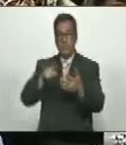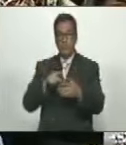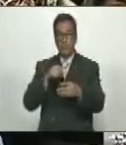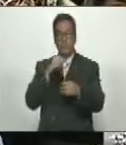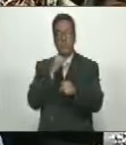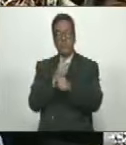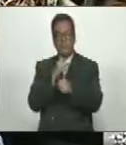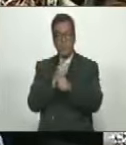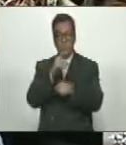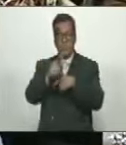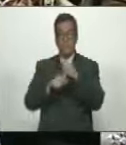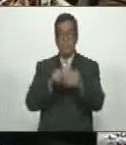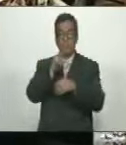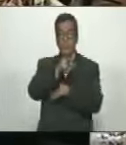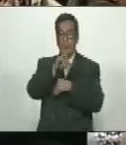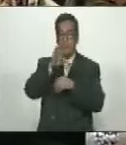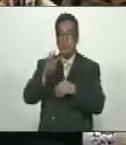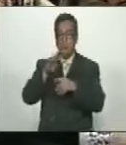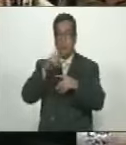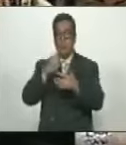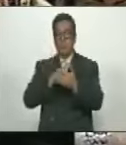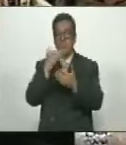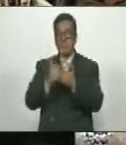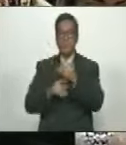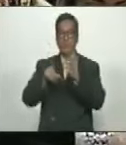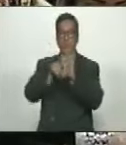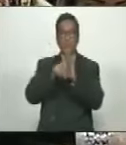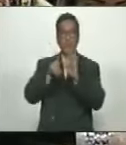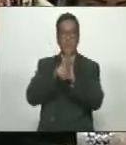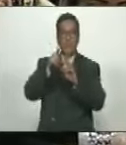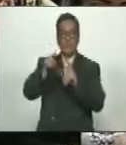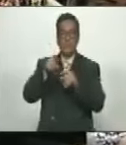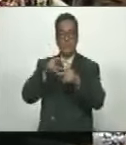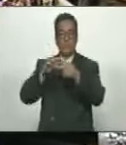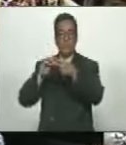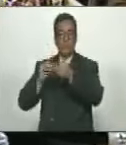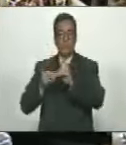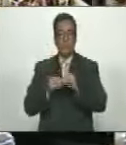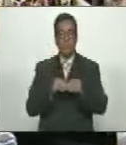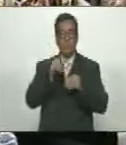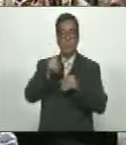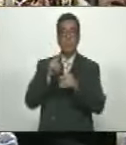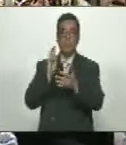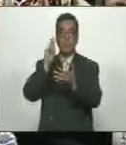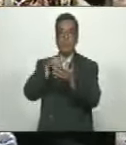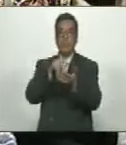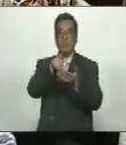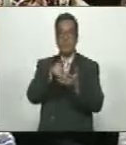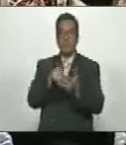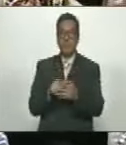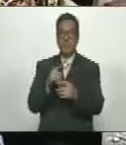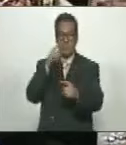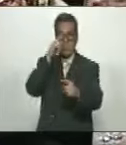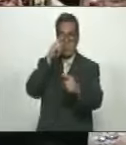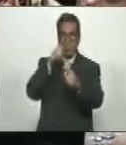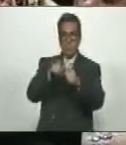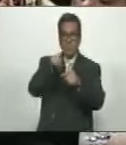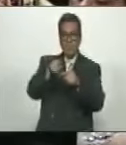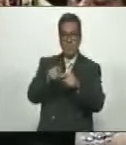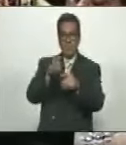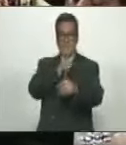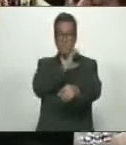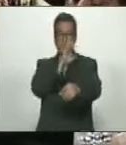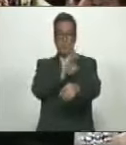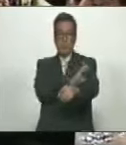desembolso de 34 proyectos que tienen una visión estructurante y que particularmente están orientados en el área de la